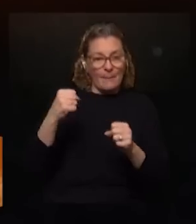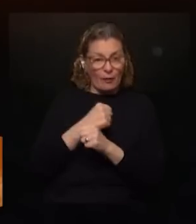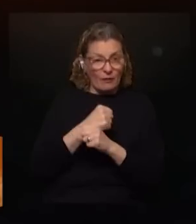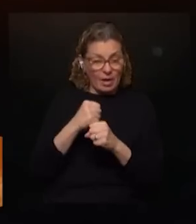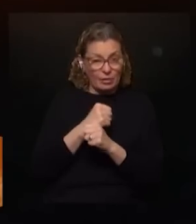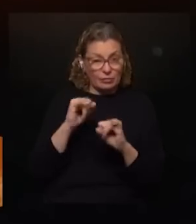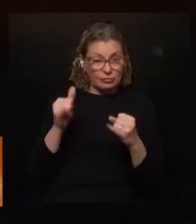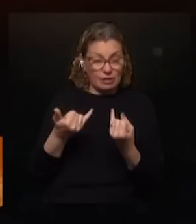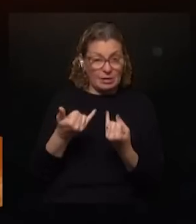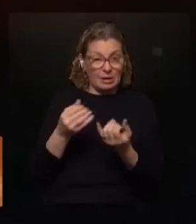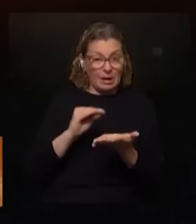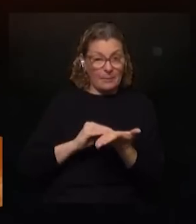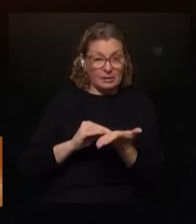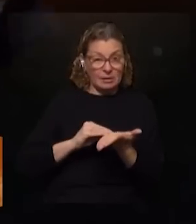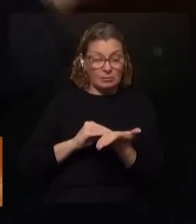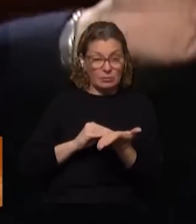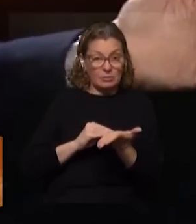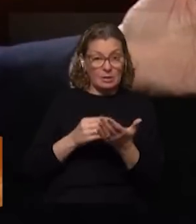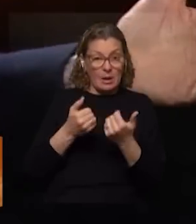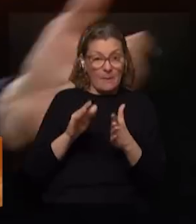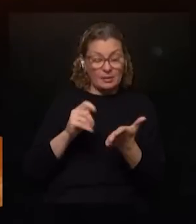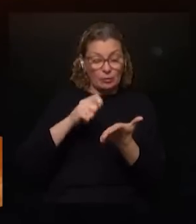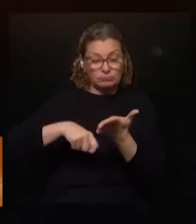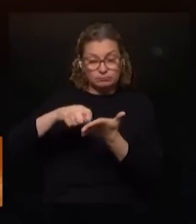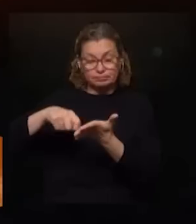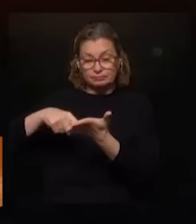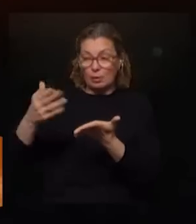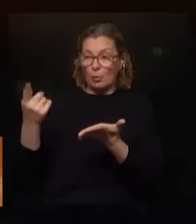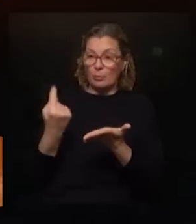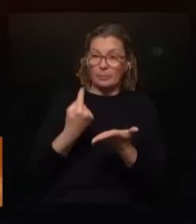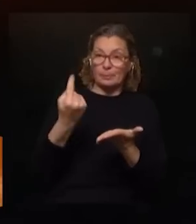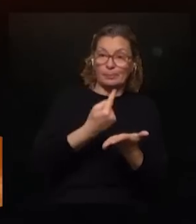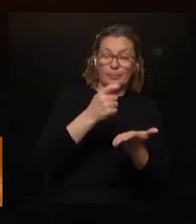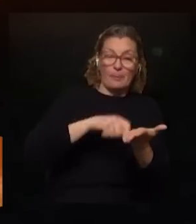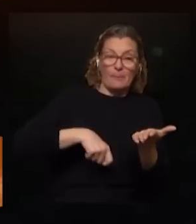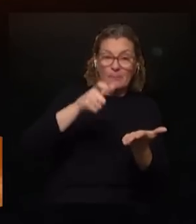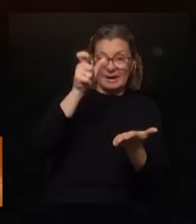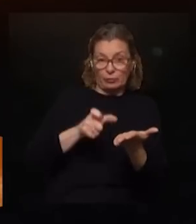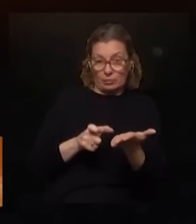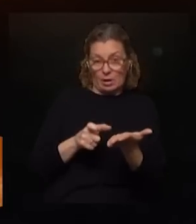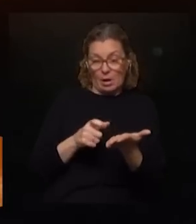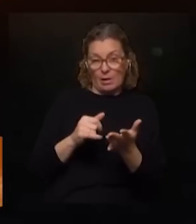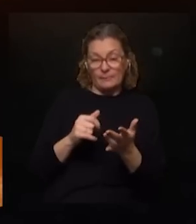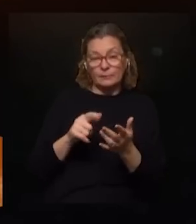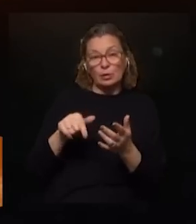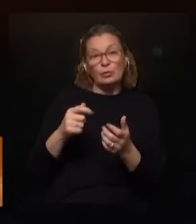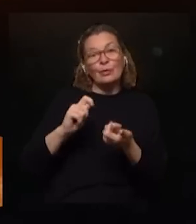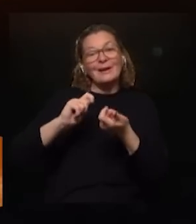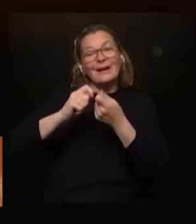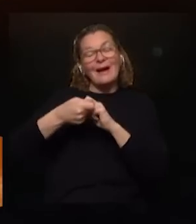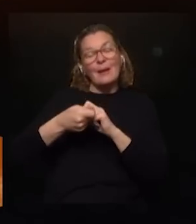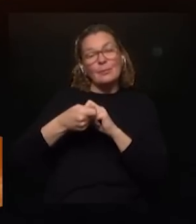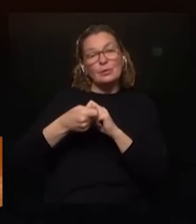la parte administrativa y empezó la recolección de firmas el otro es reformas o